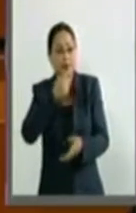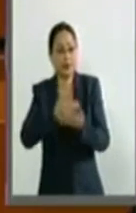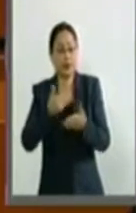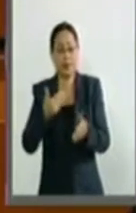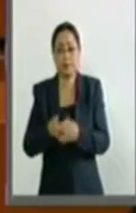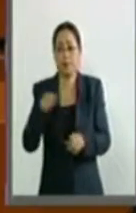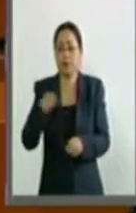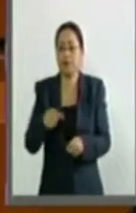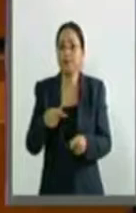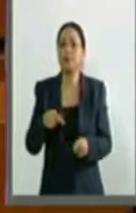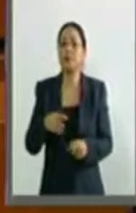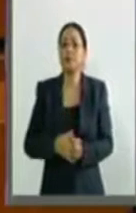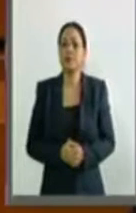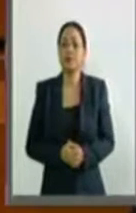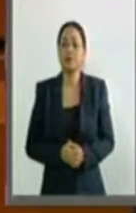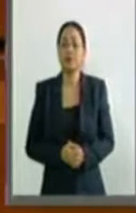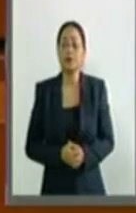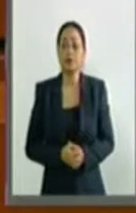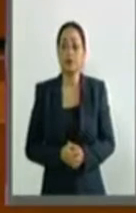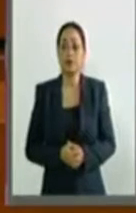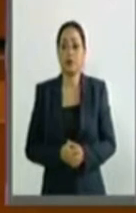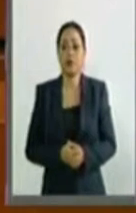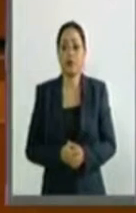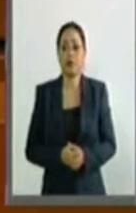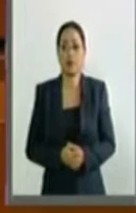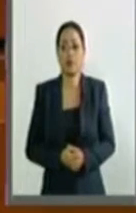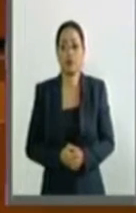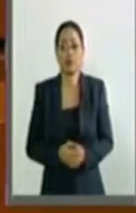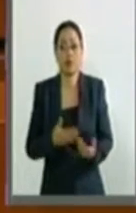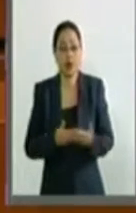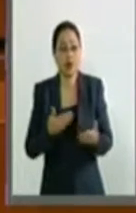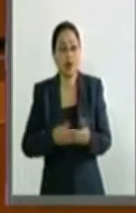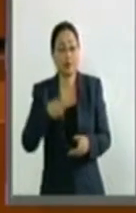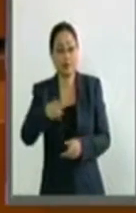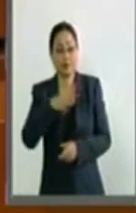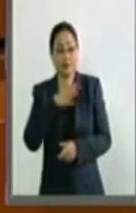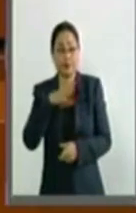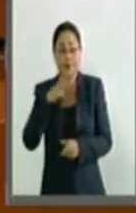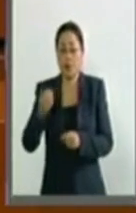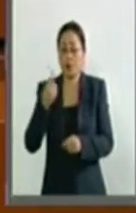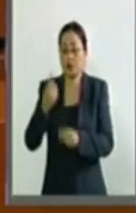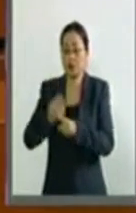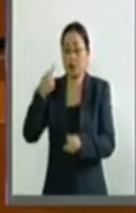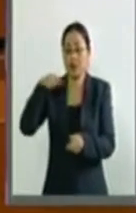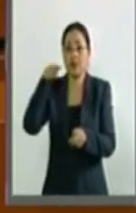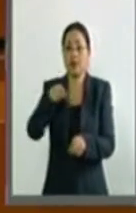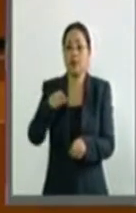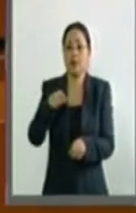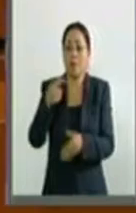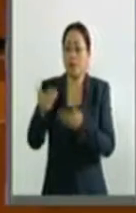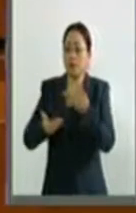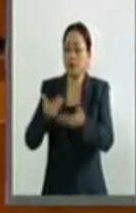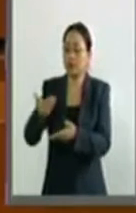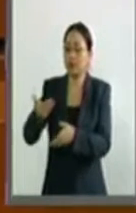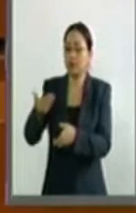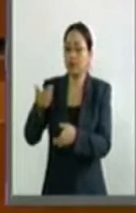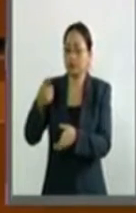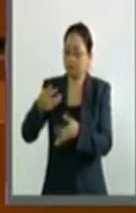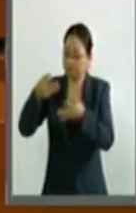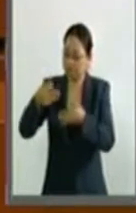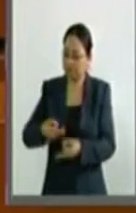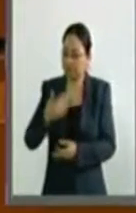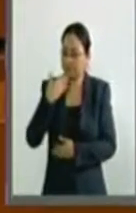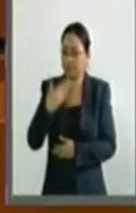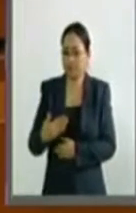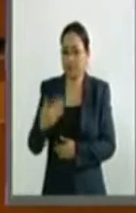que al día de hoy tengan ellos la posibilidad de tener un servicio efectivo